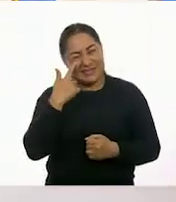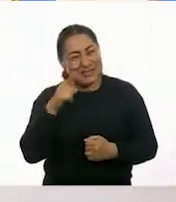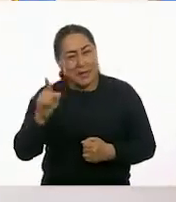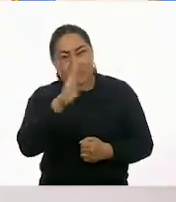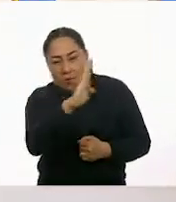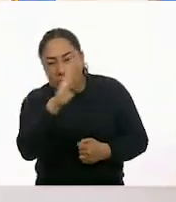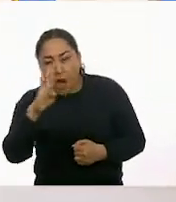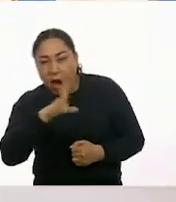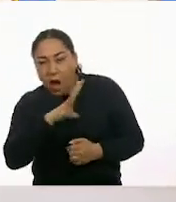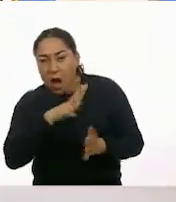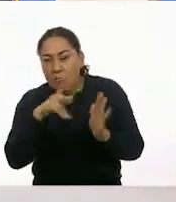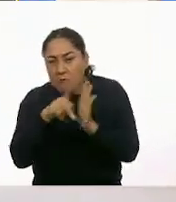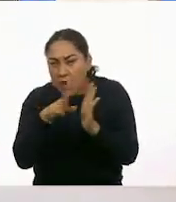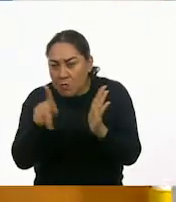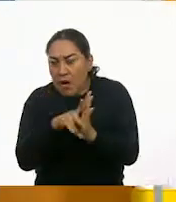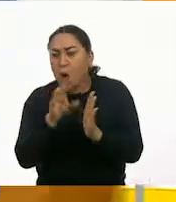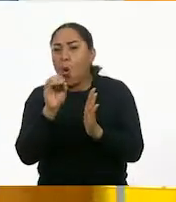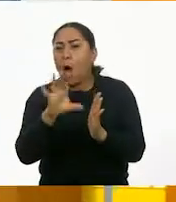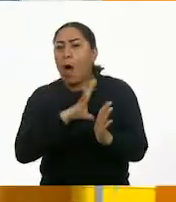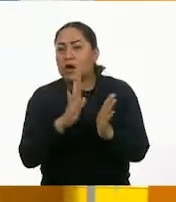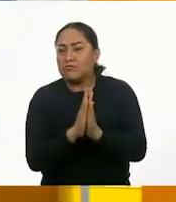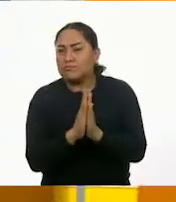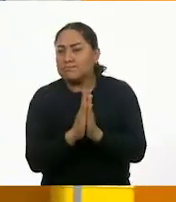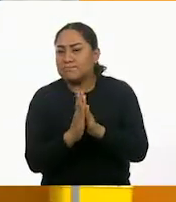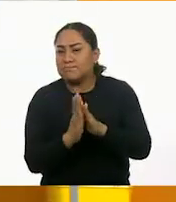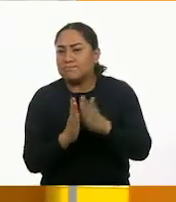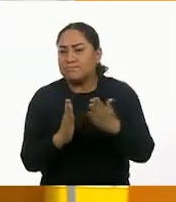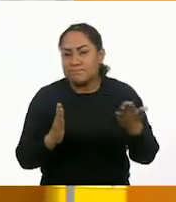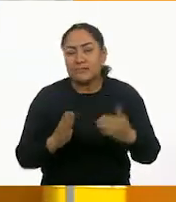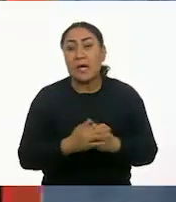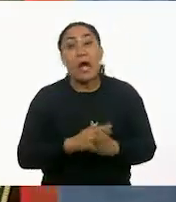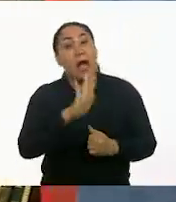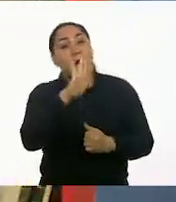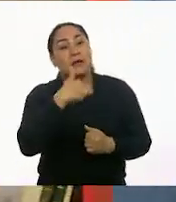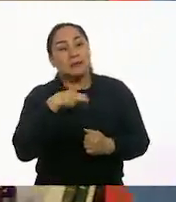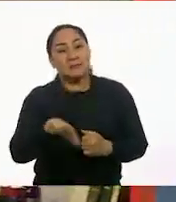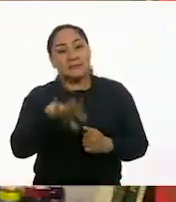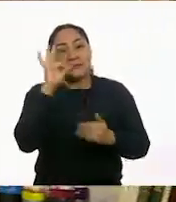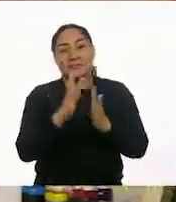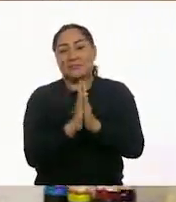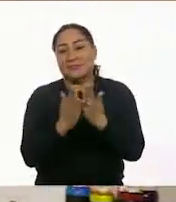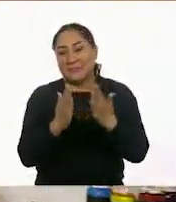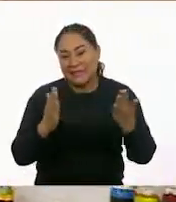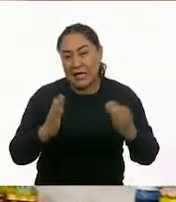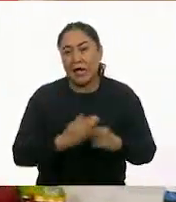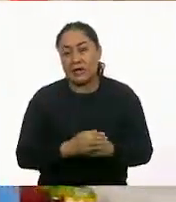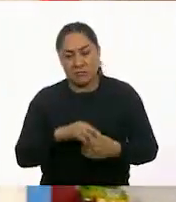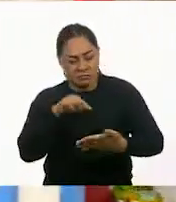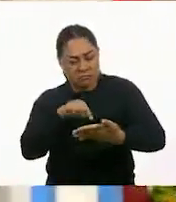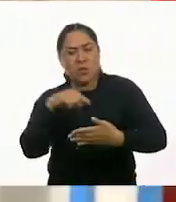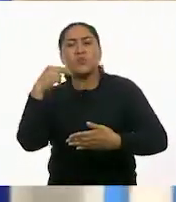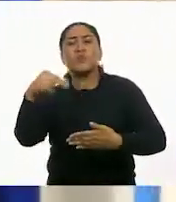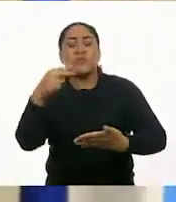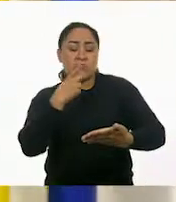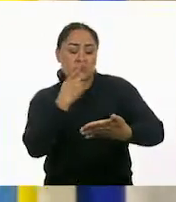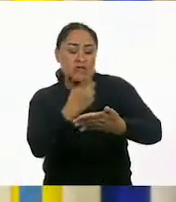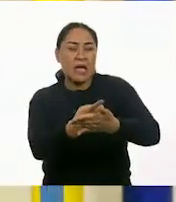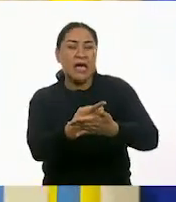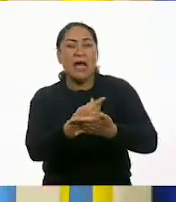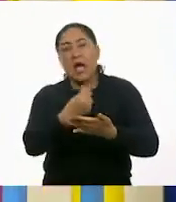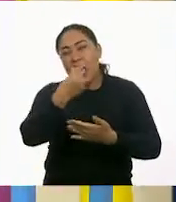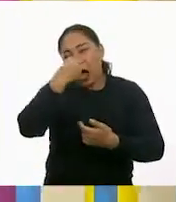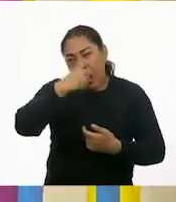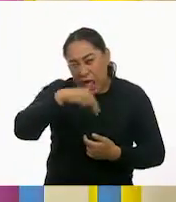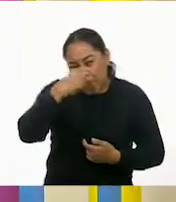de un periódico o un folleto por ahí que nos pueda servir? Encontré un folleto. ¿Y cómo se llama? El folleto dice gripe